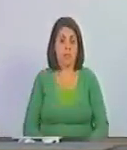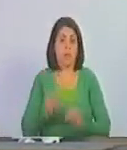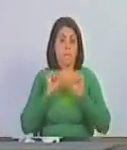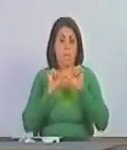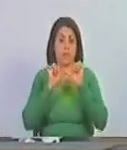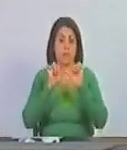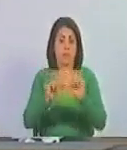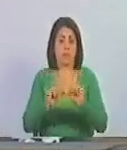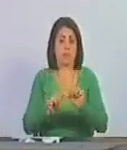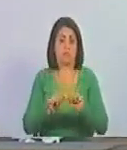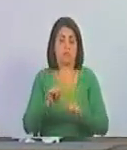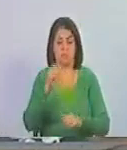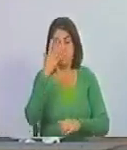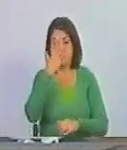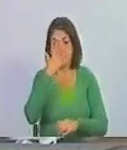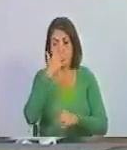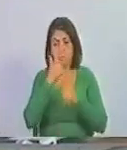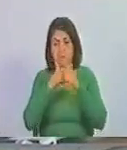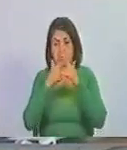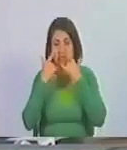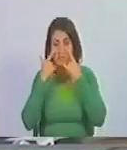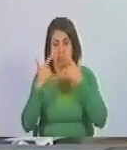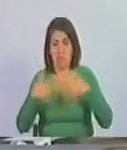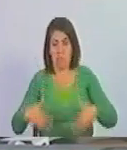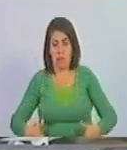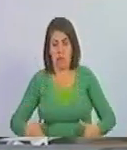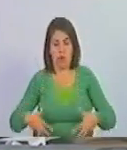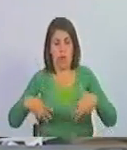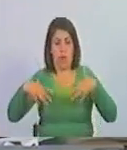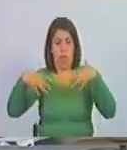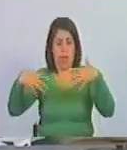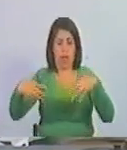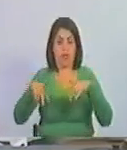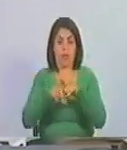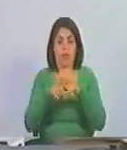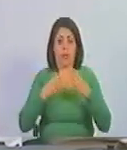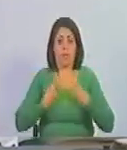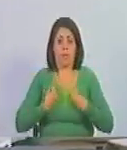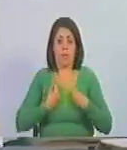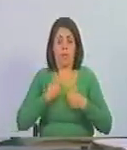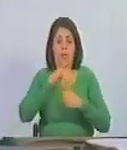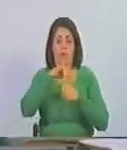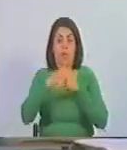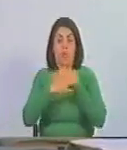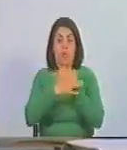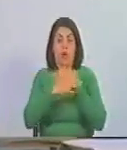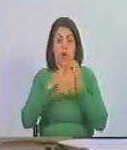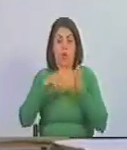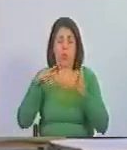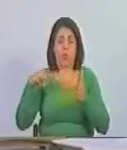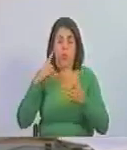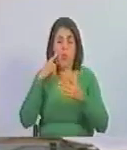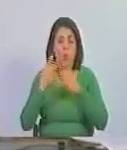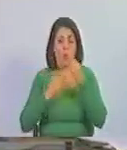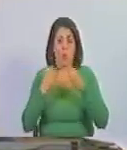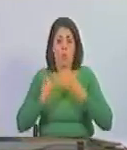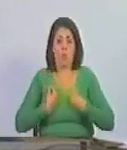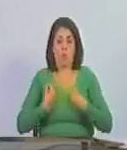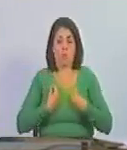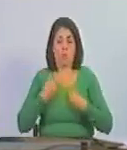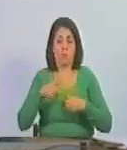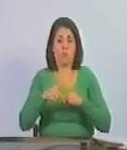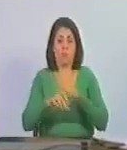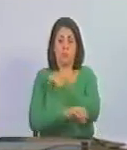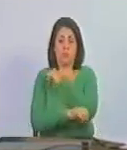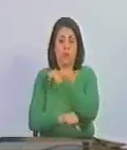mantuvieron la pantomima para hacerse multimillonario como vive el hermano de Juan Guaidó en Miami como vive si ha sido un